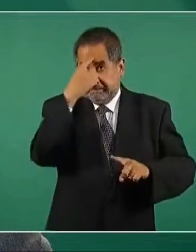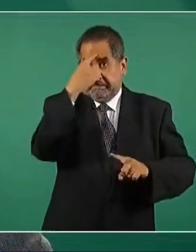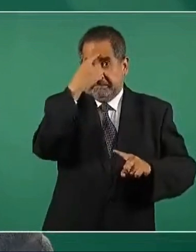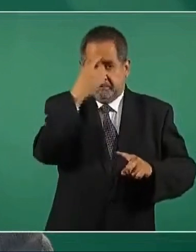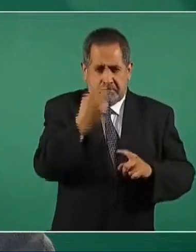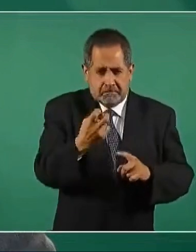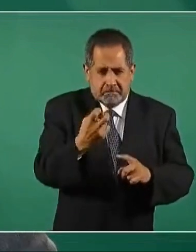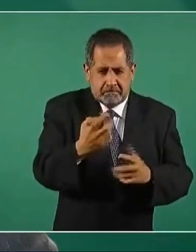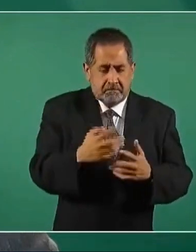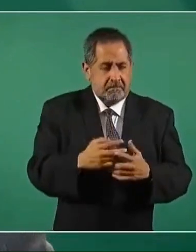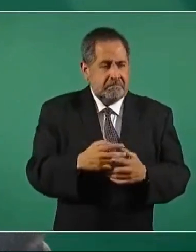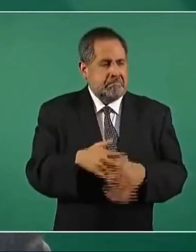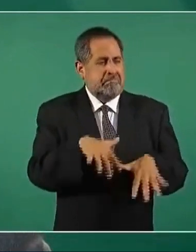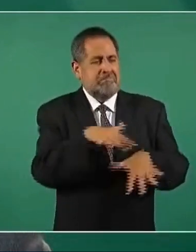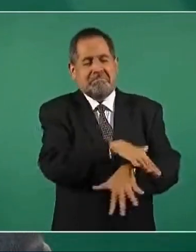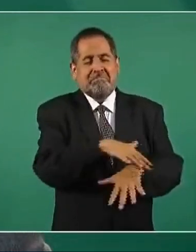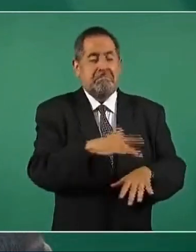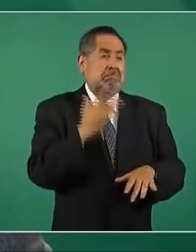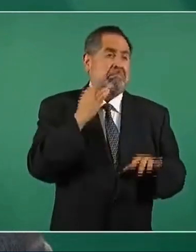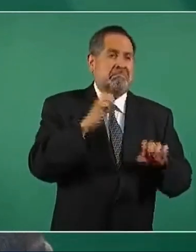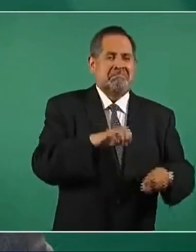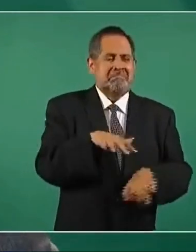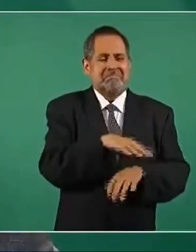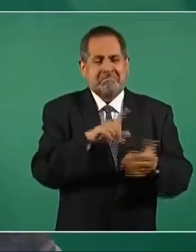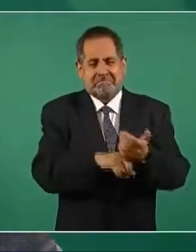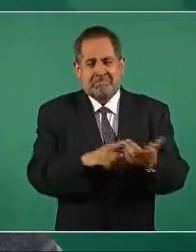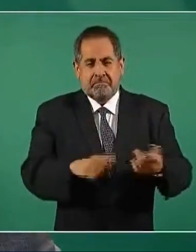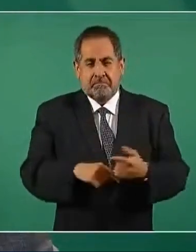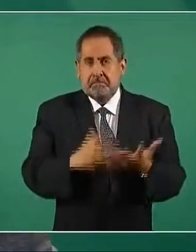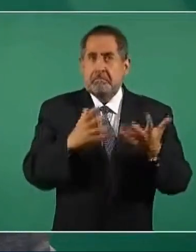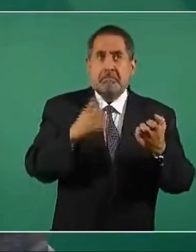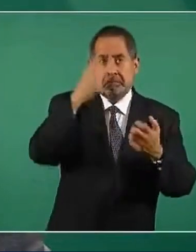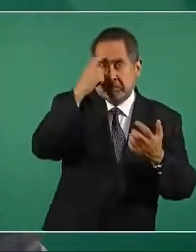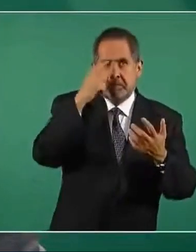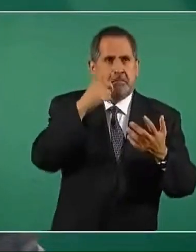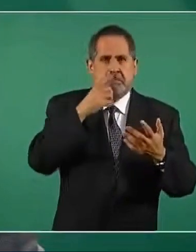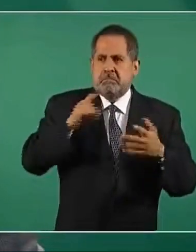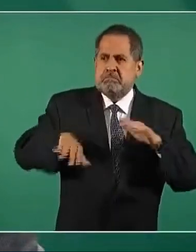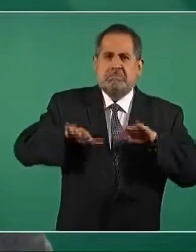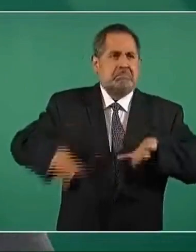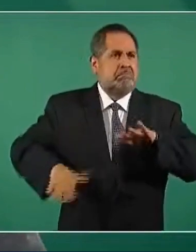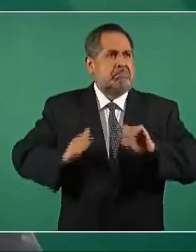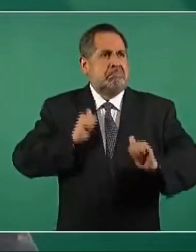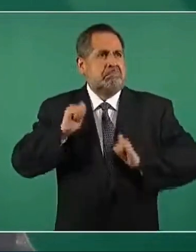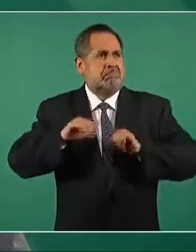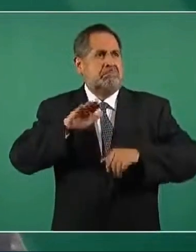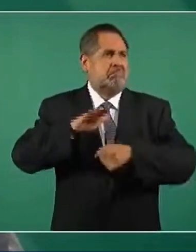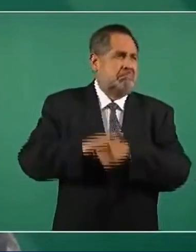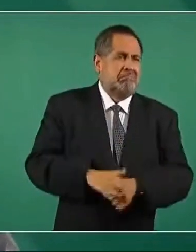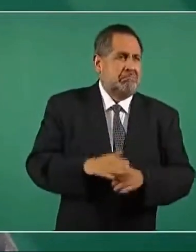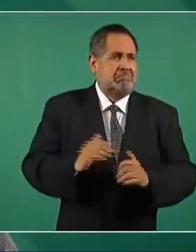el lujo barato, el aspiracionismo. No,